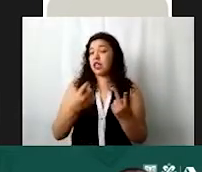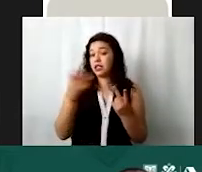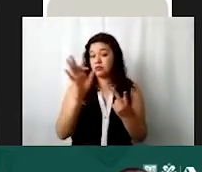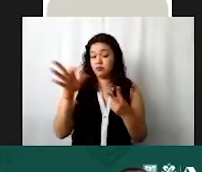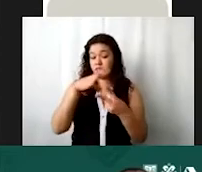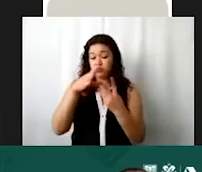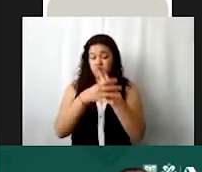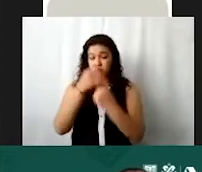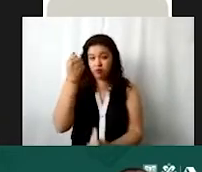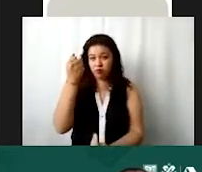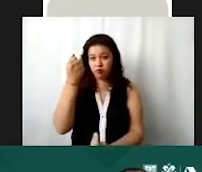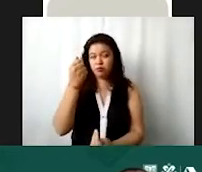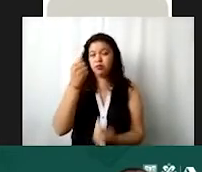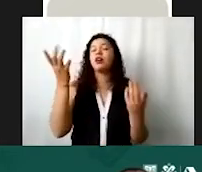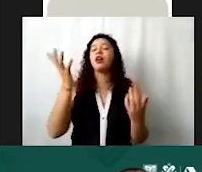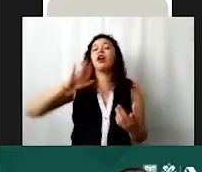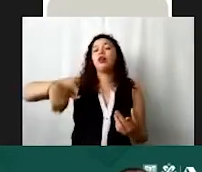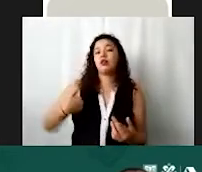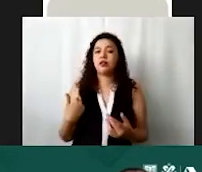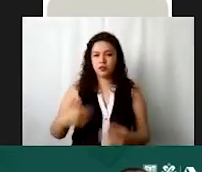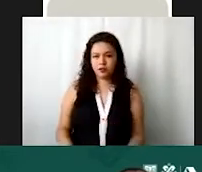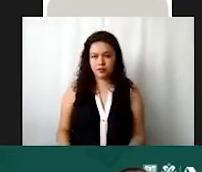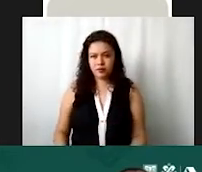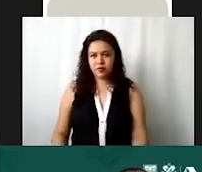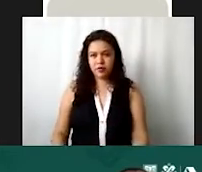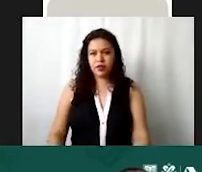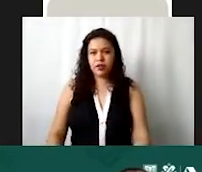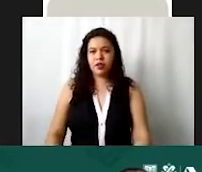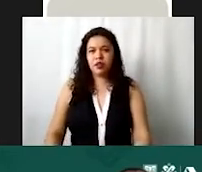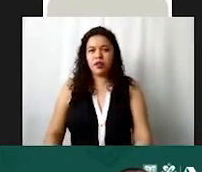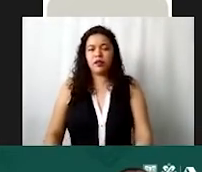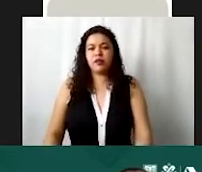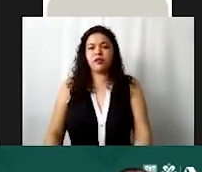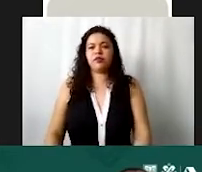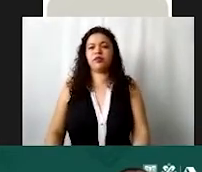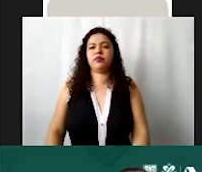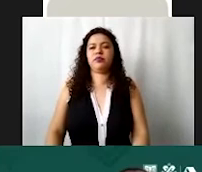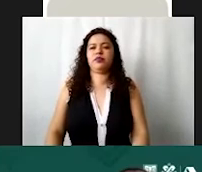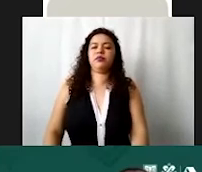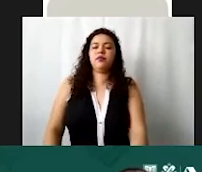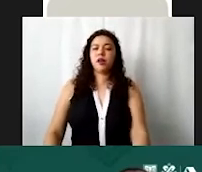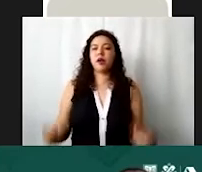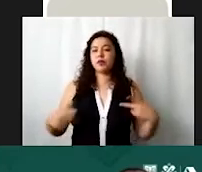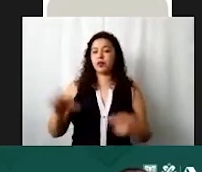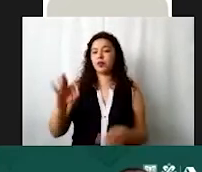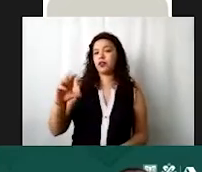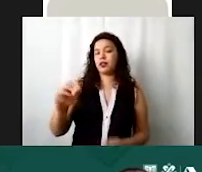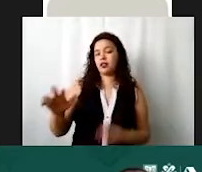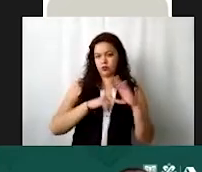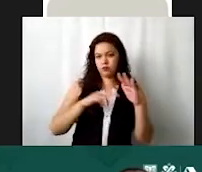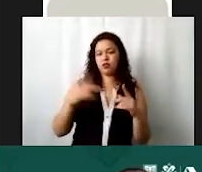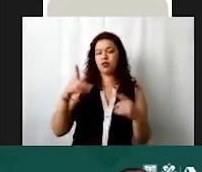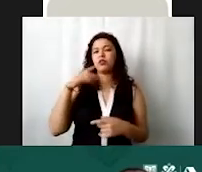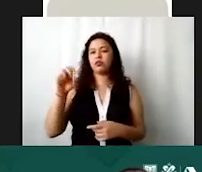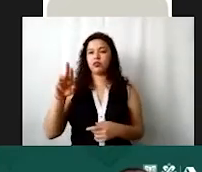% y le damos guardar ahí ya así ya dimos de alta personas físicas por honorarios por sueldos